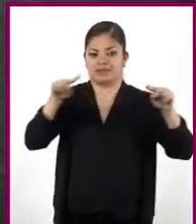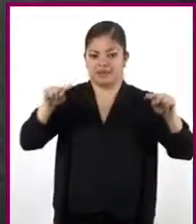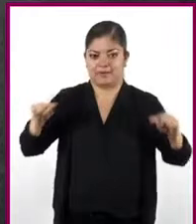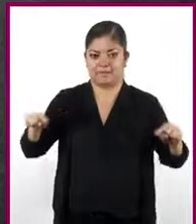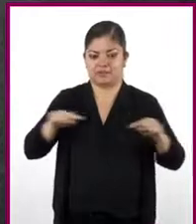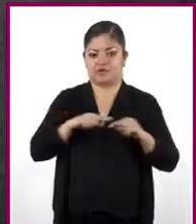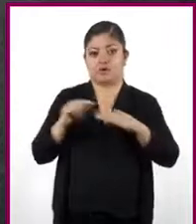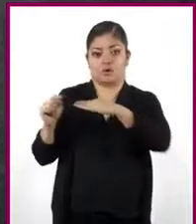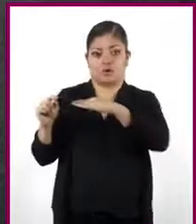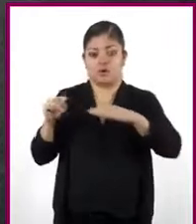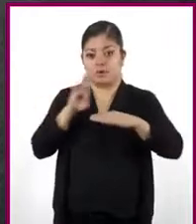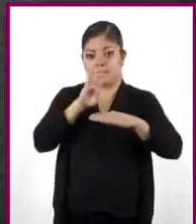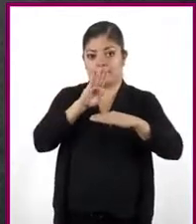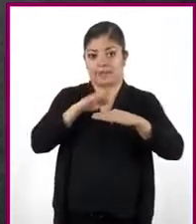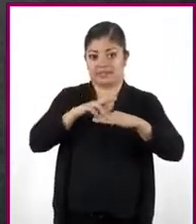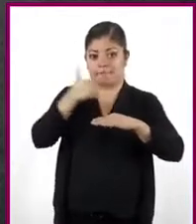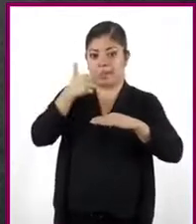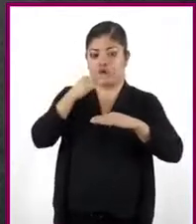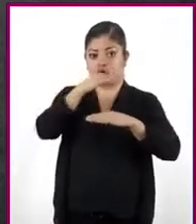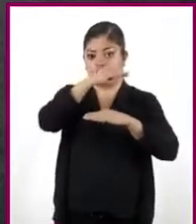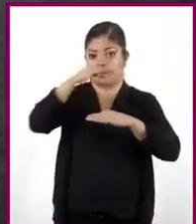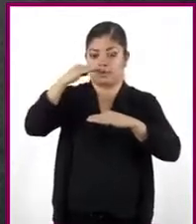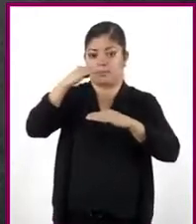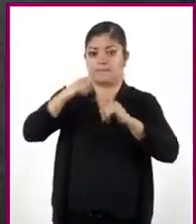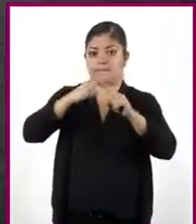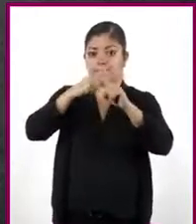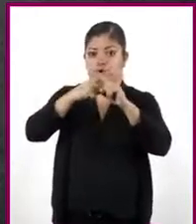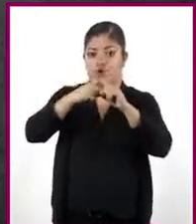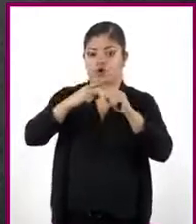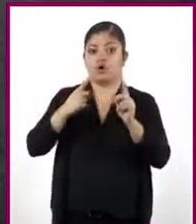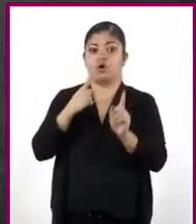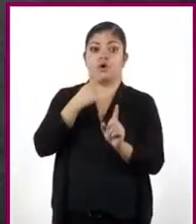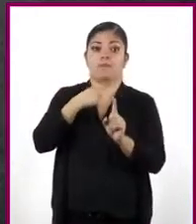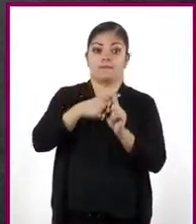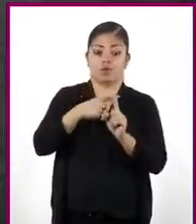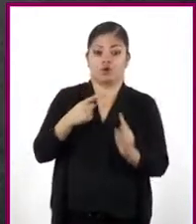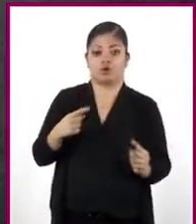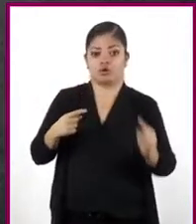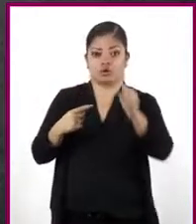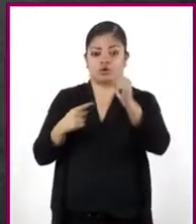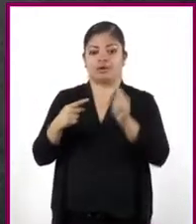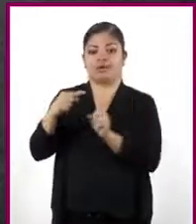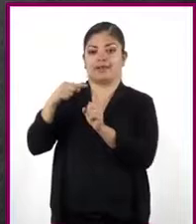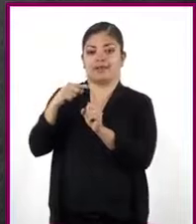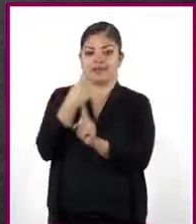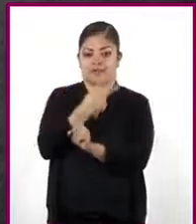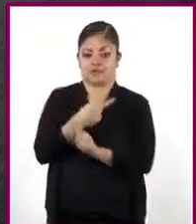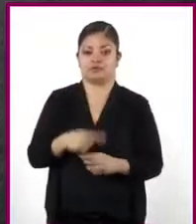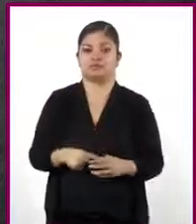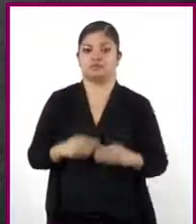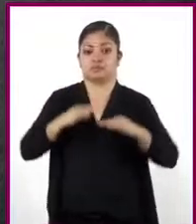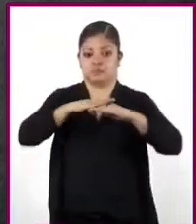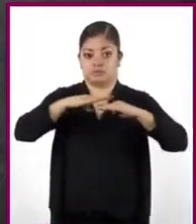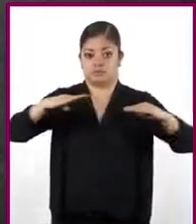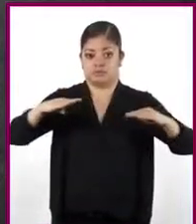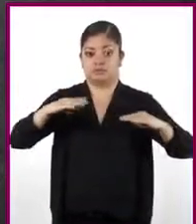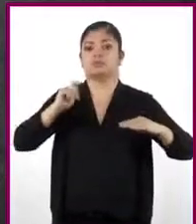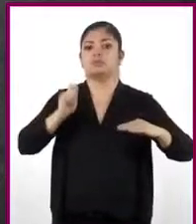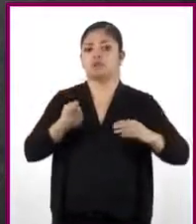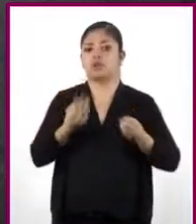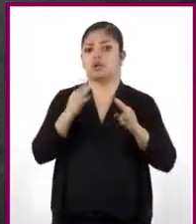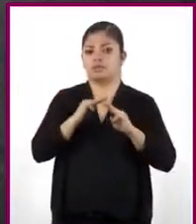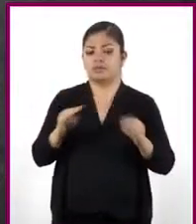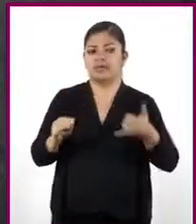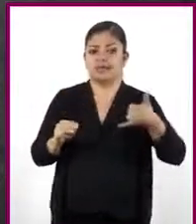Base mayor más base menor por altura entre 2. La base mayor mide Y más